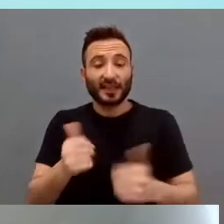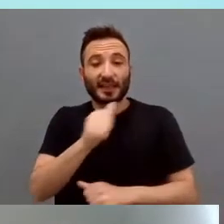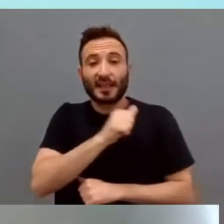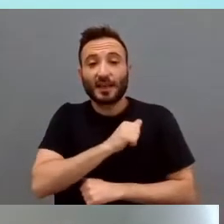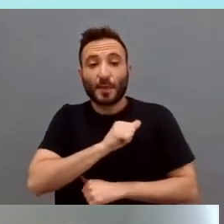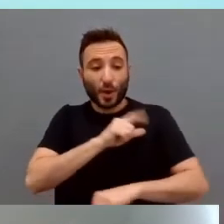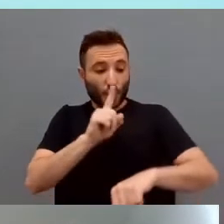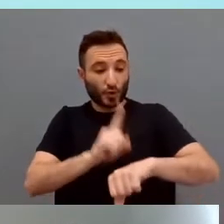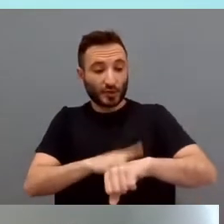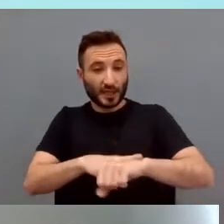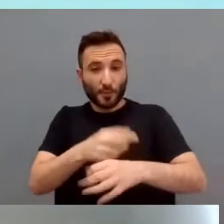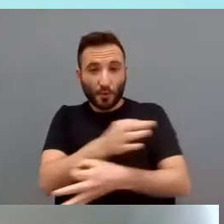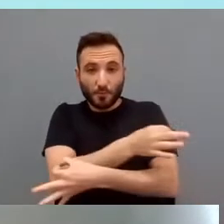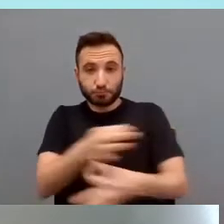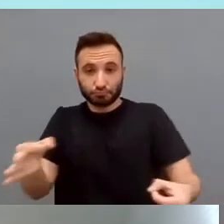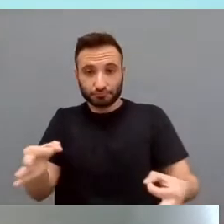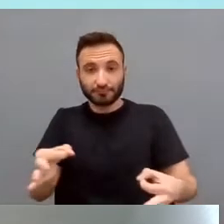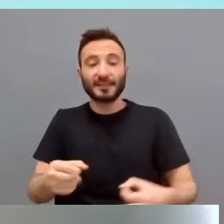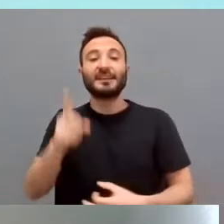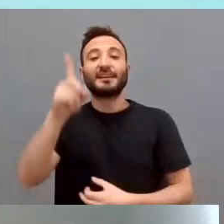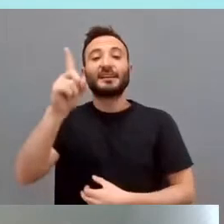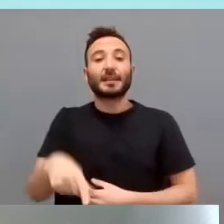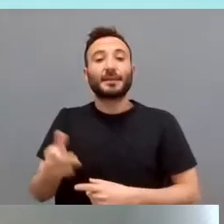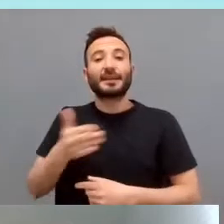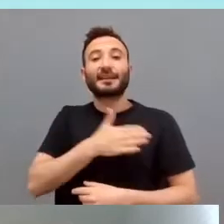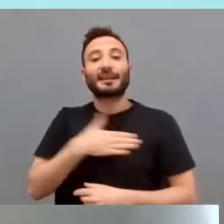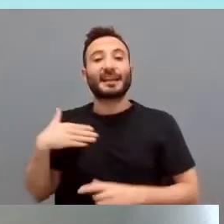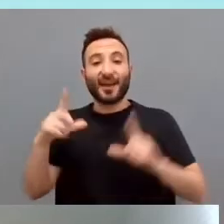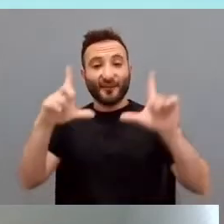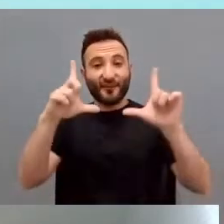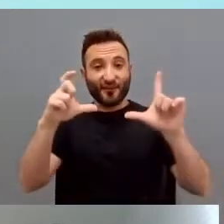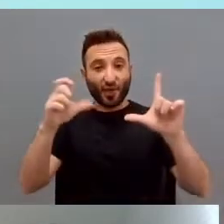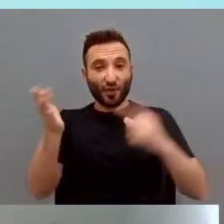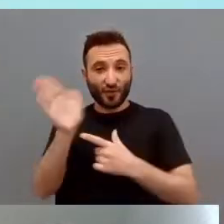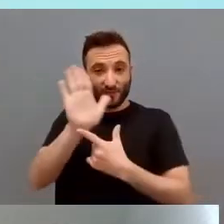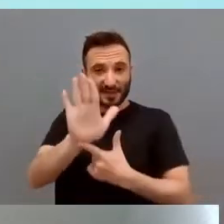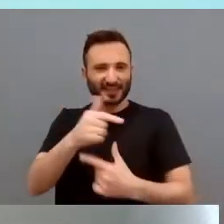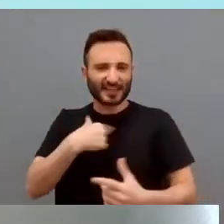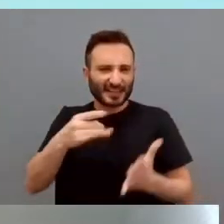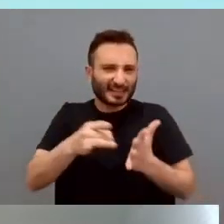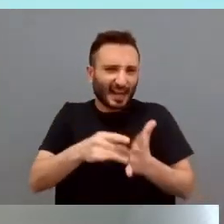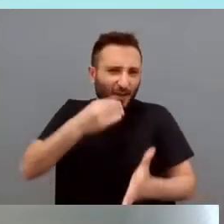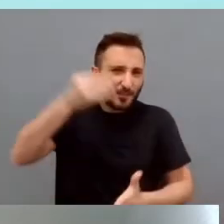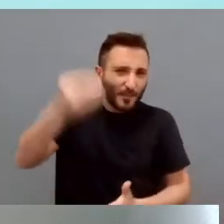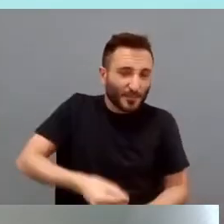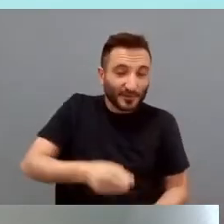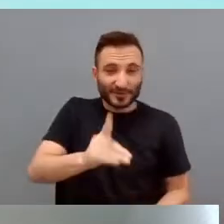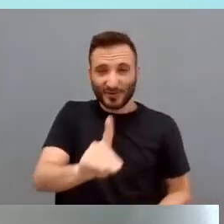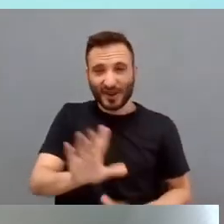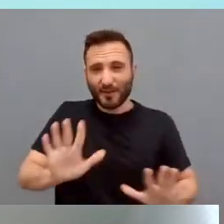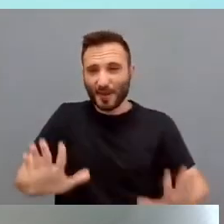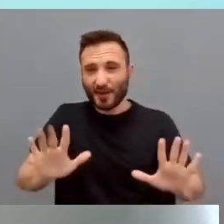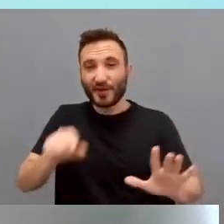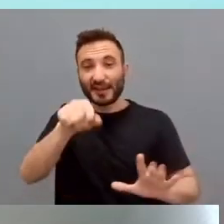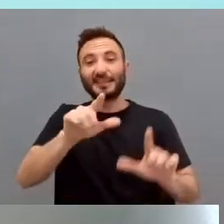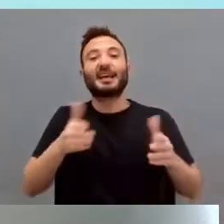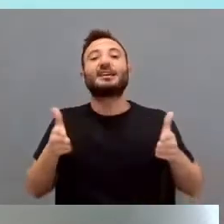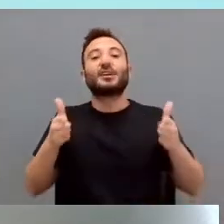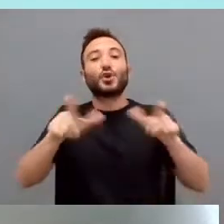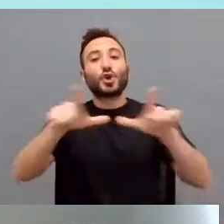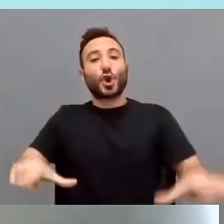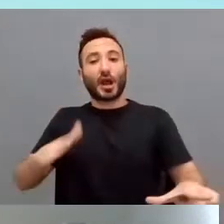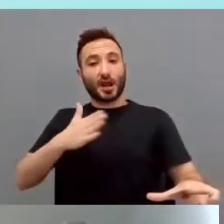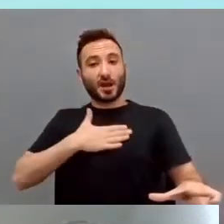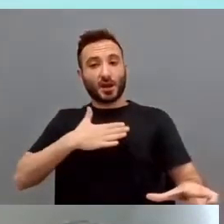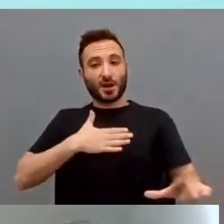al tiempo. Y les presento, he querido poner esta foto, que ya sé que no es muy buena, pero esta es nuestra nueva sede y por la que